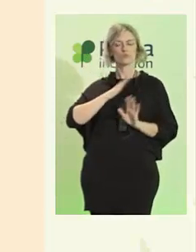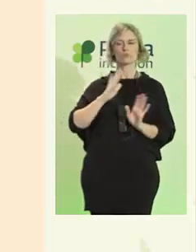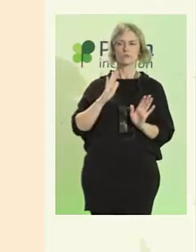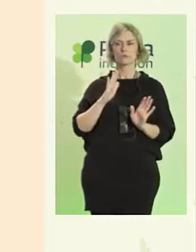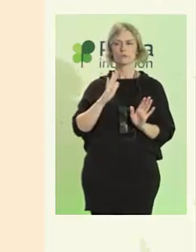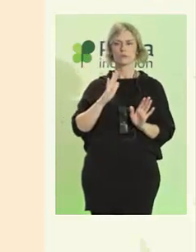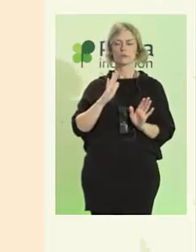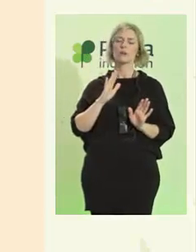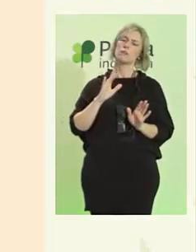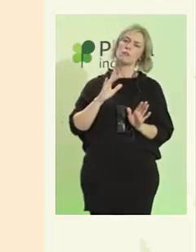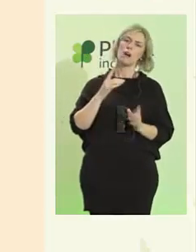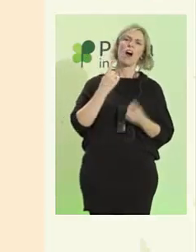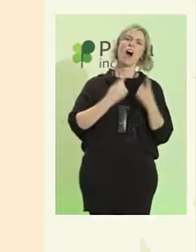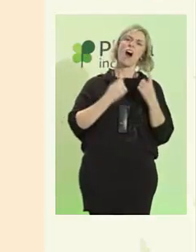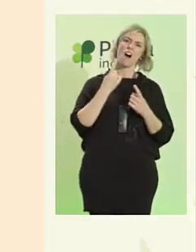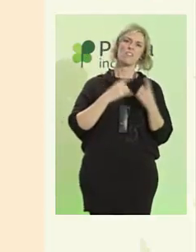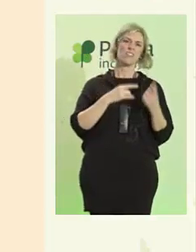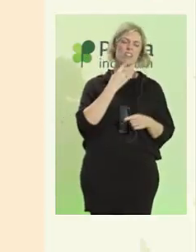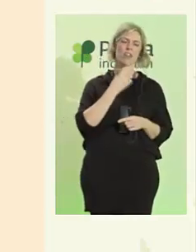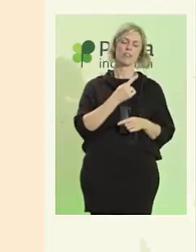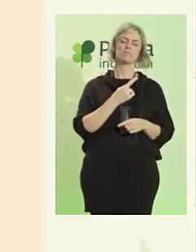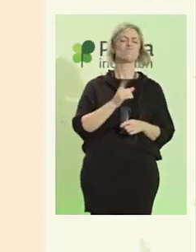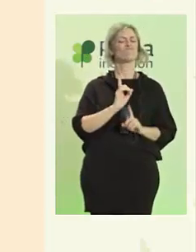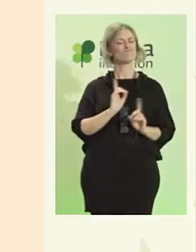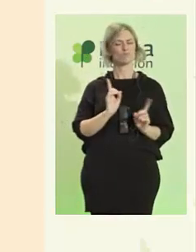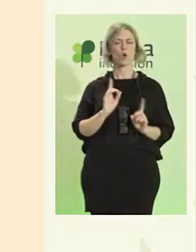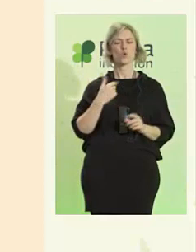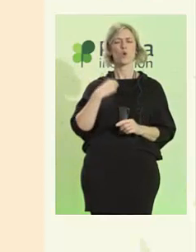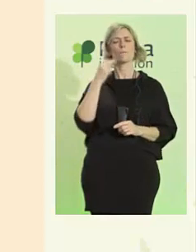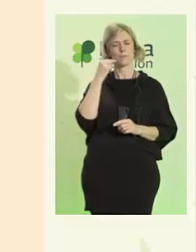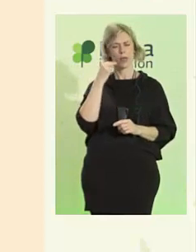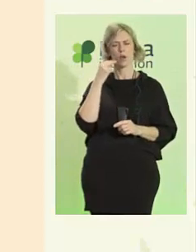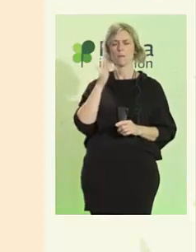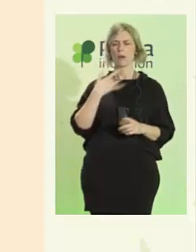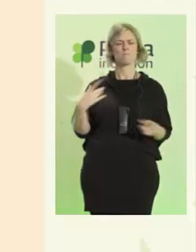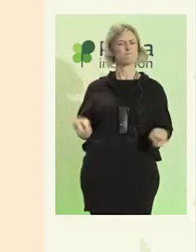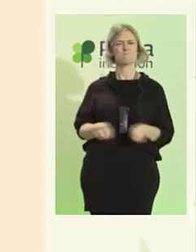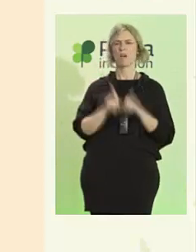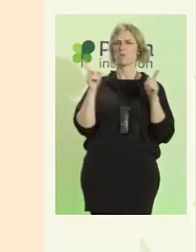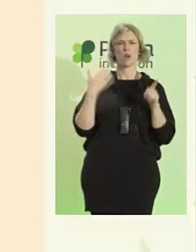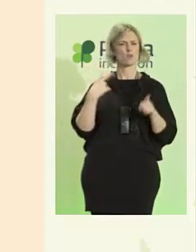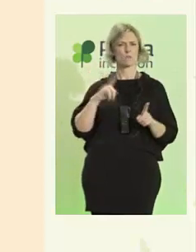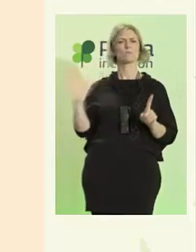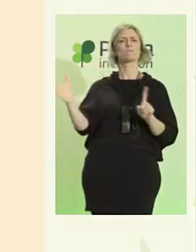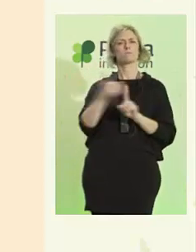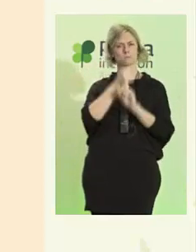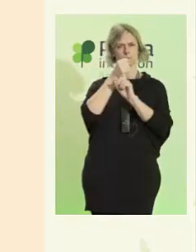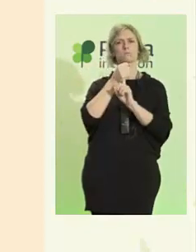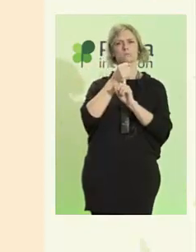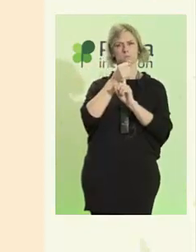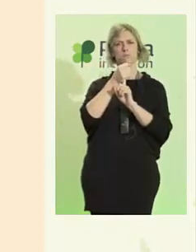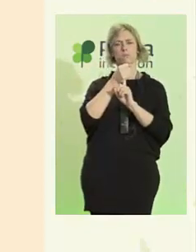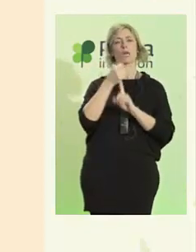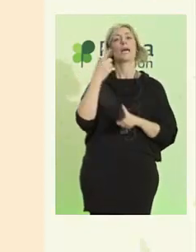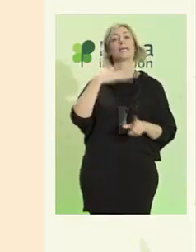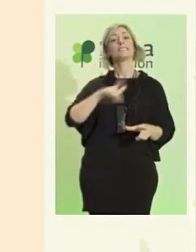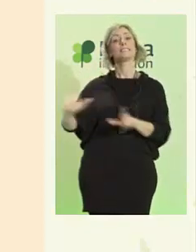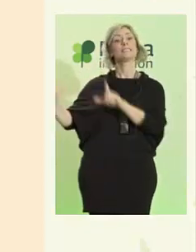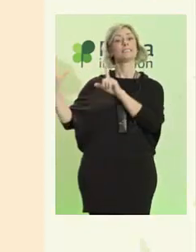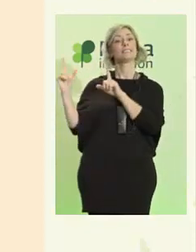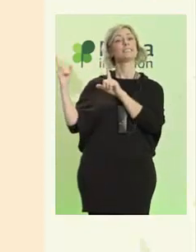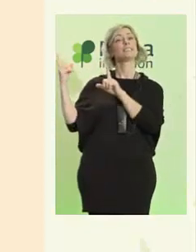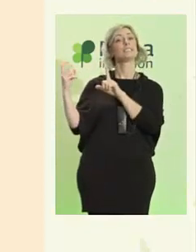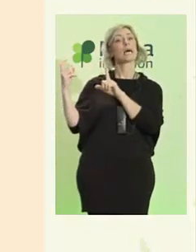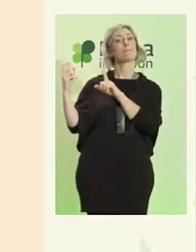A veces tenemos que decir, no, aunque esto me dé miedo, voy a superar ese miedo y voy a conseguirlo. Esta imagen quizás es un